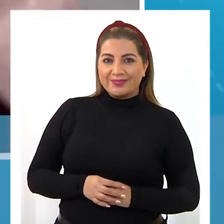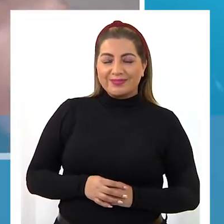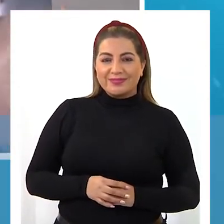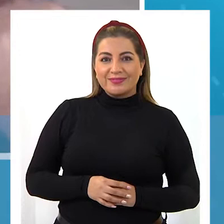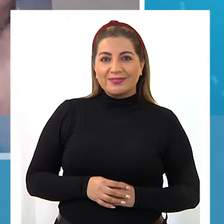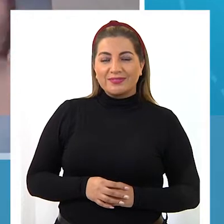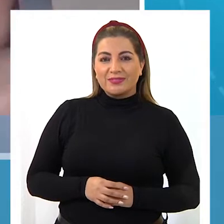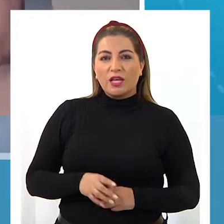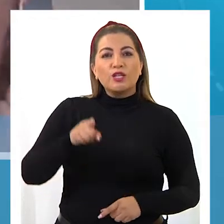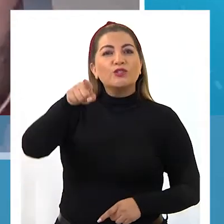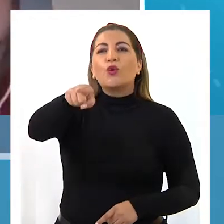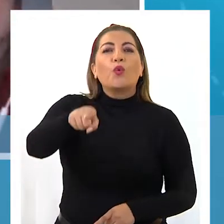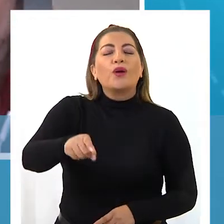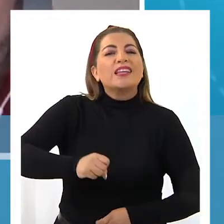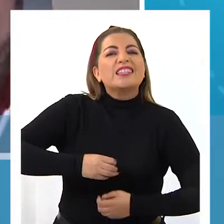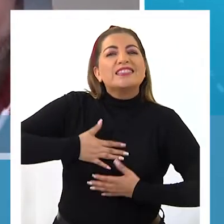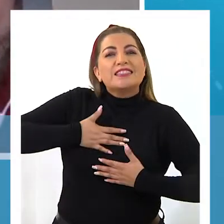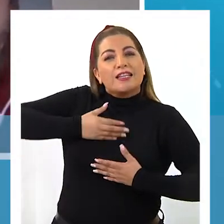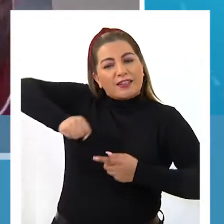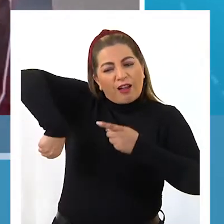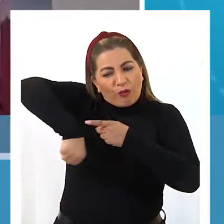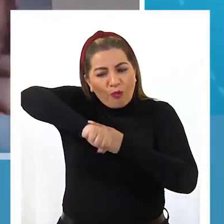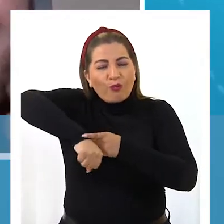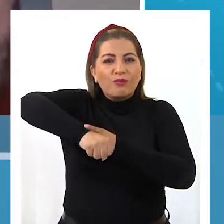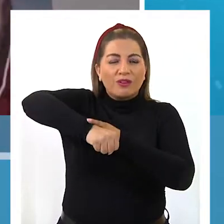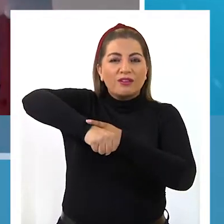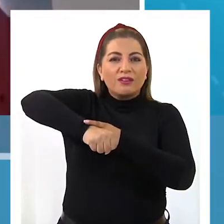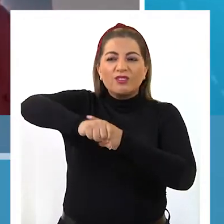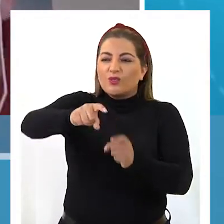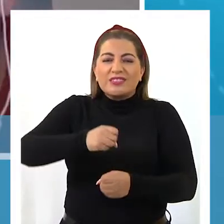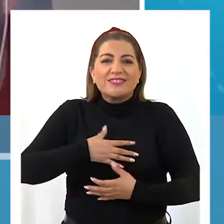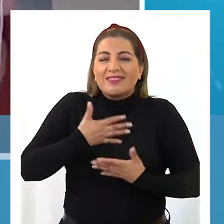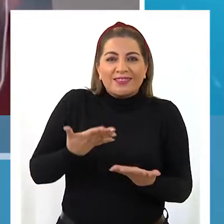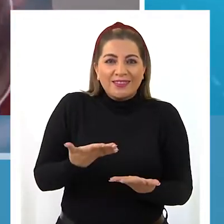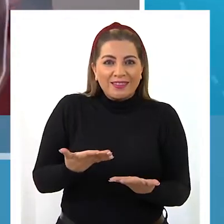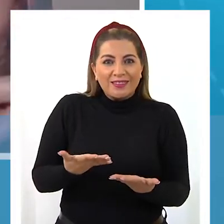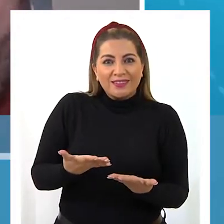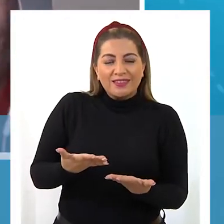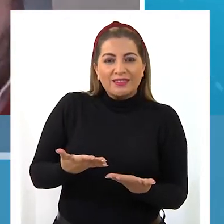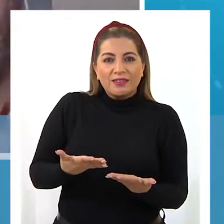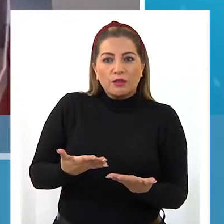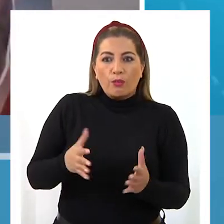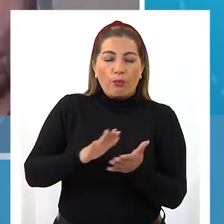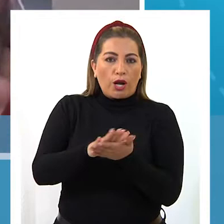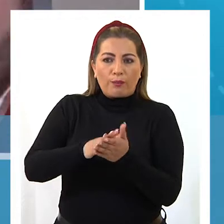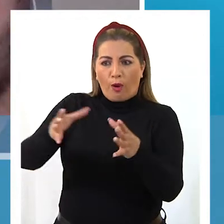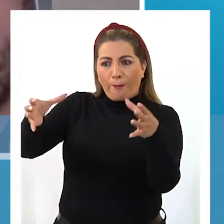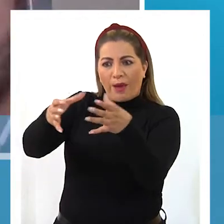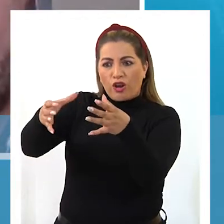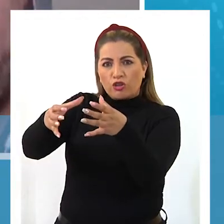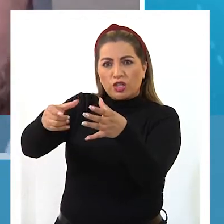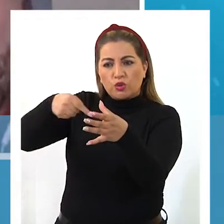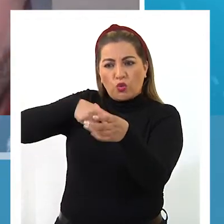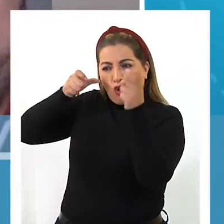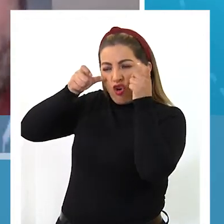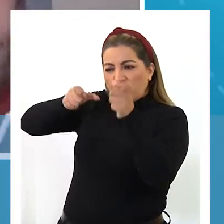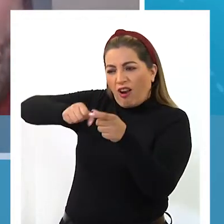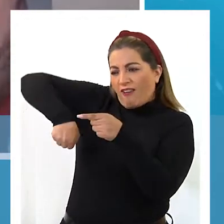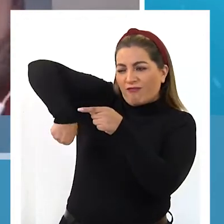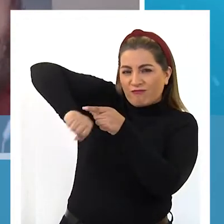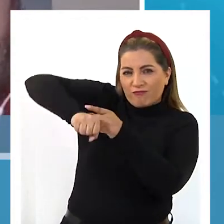Oye, ¿qué te inspira a ti jugar a la pelota? ¿Qué sientes? ¿Sientes que el balón es algo que tú puedes dominar